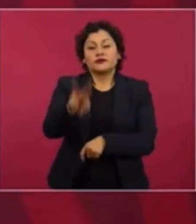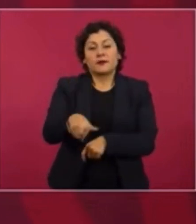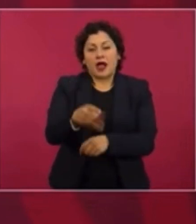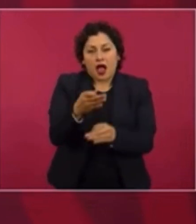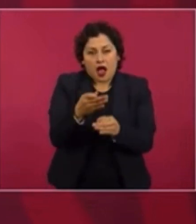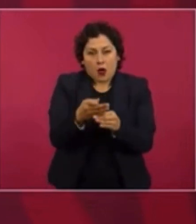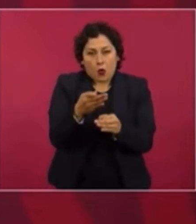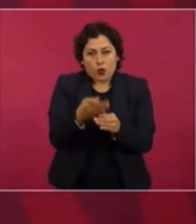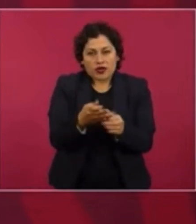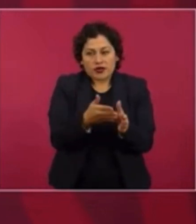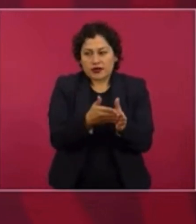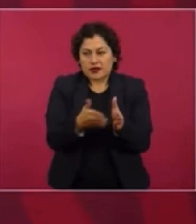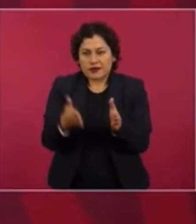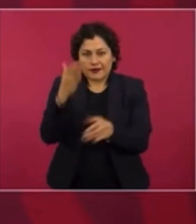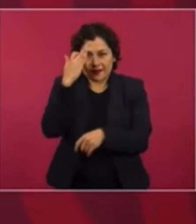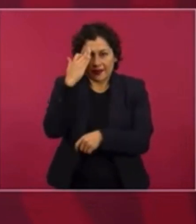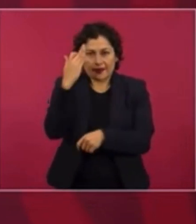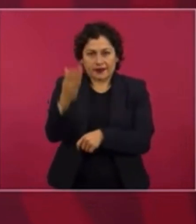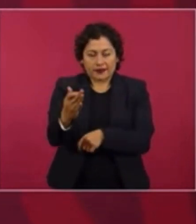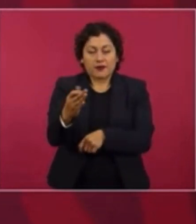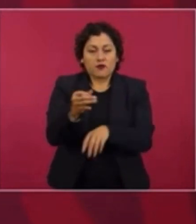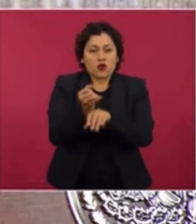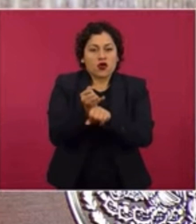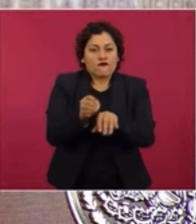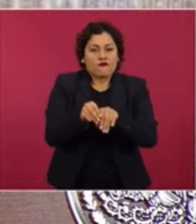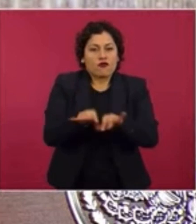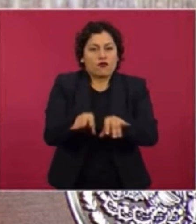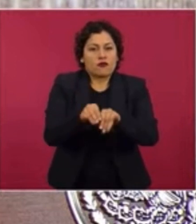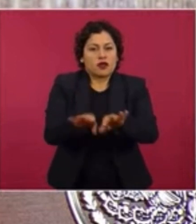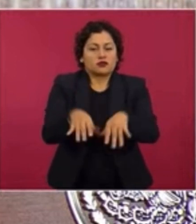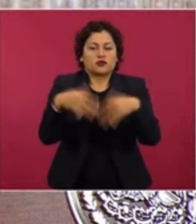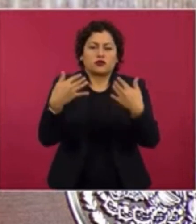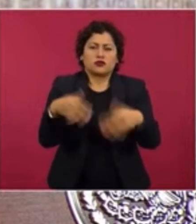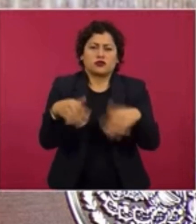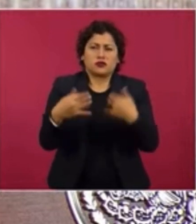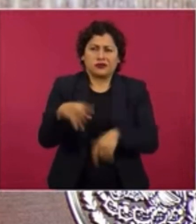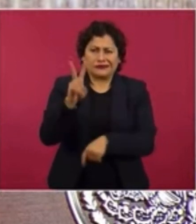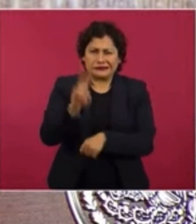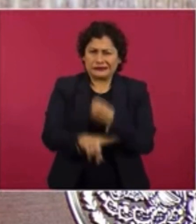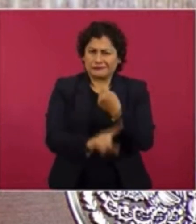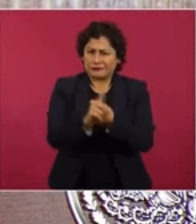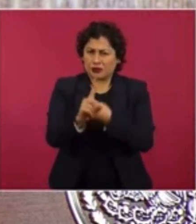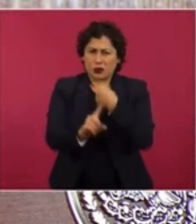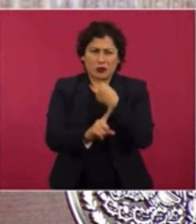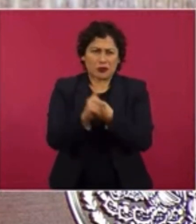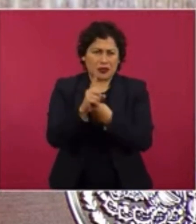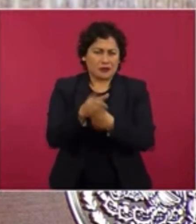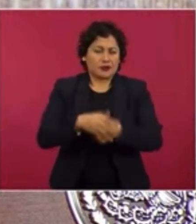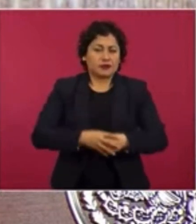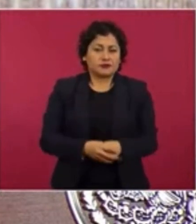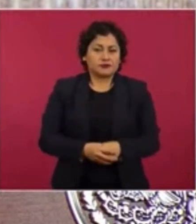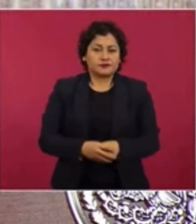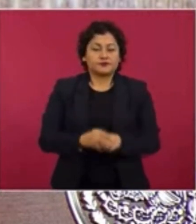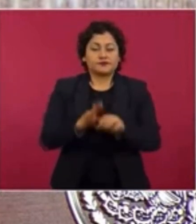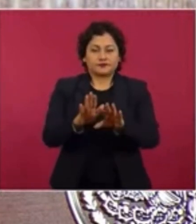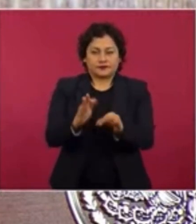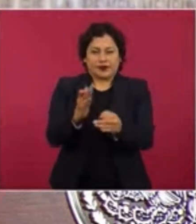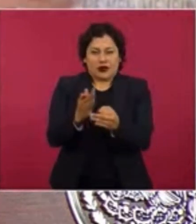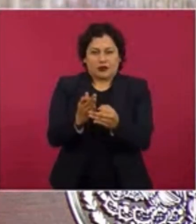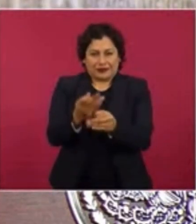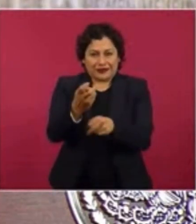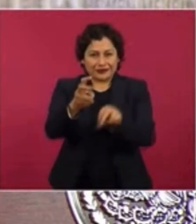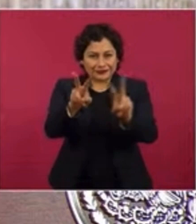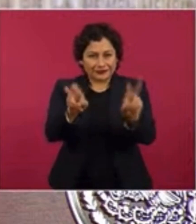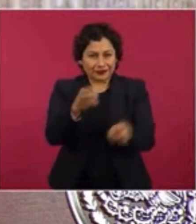en el manejo informativo, no sólo en este caso, sino en